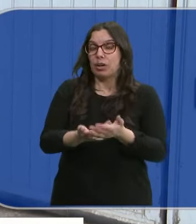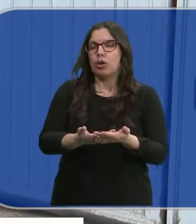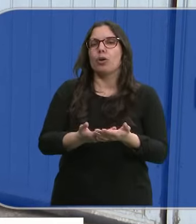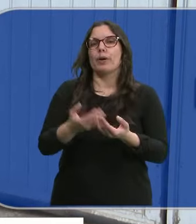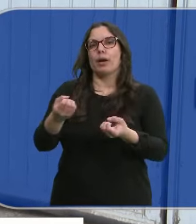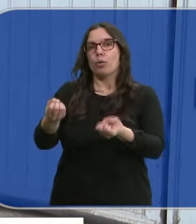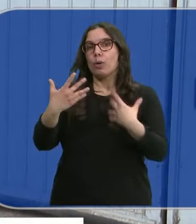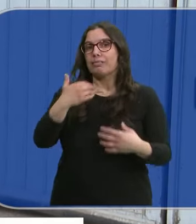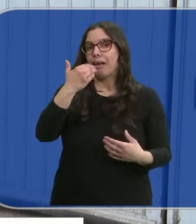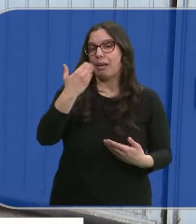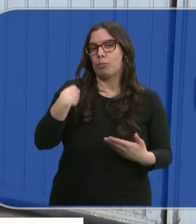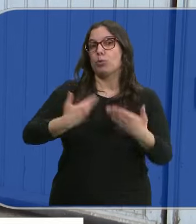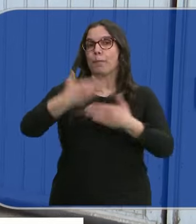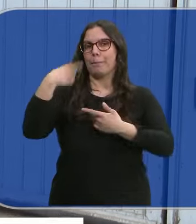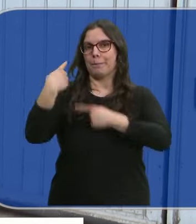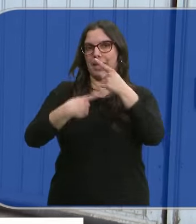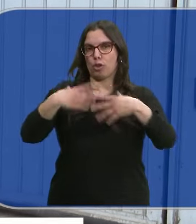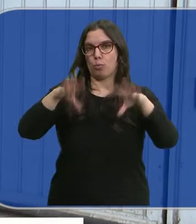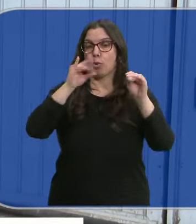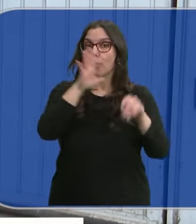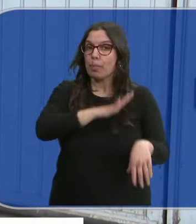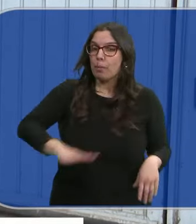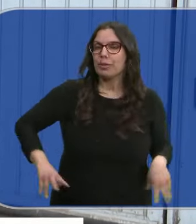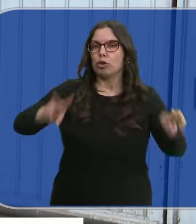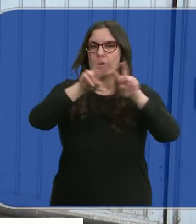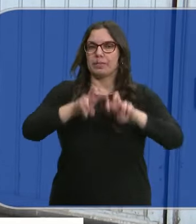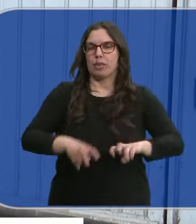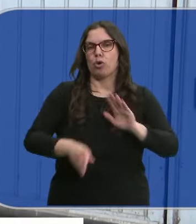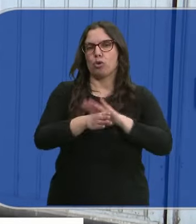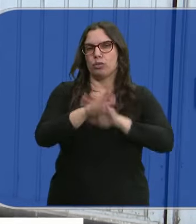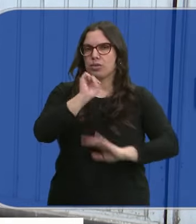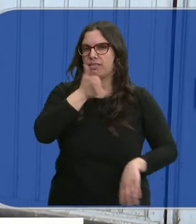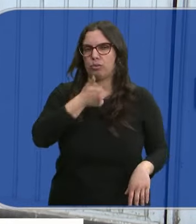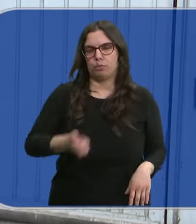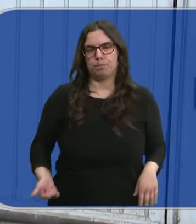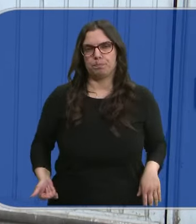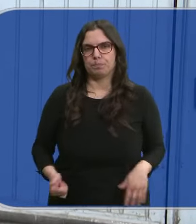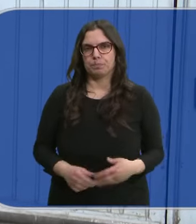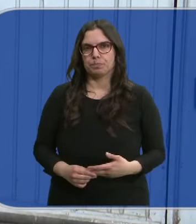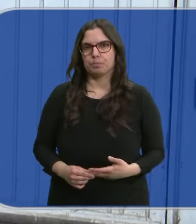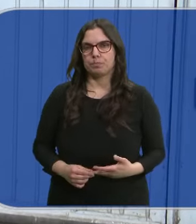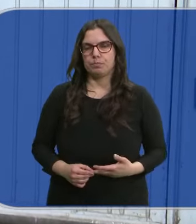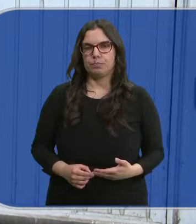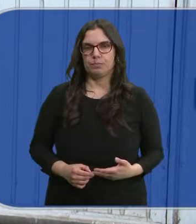sido adelantados por Diario de Burgos, ya que de momento la operación se encuentra bajo secreto de sumario.